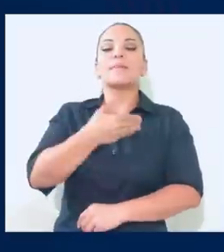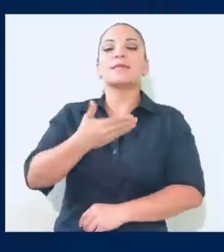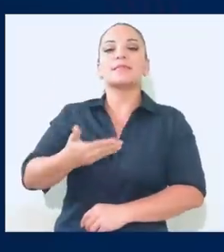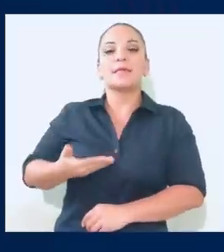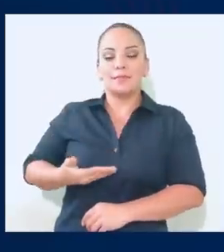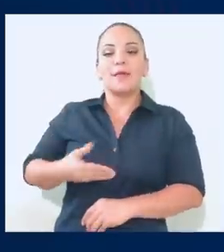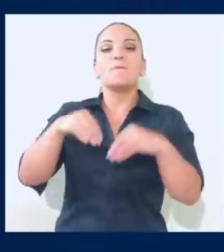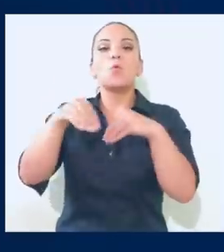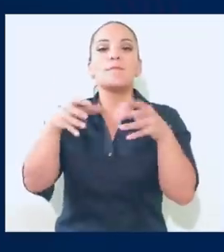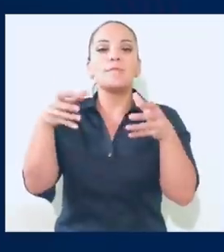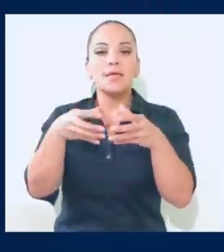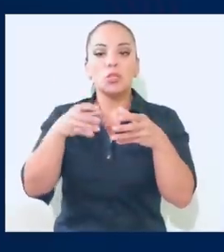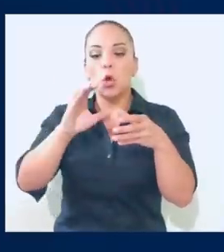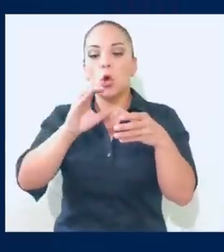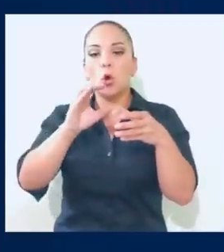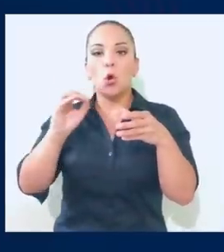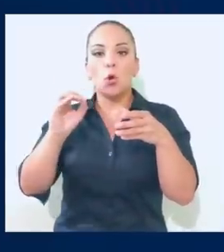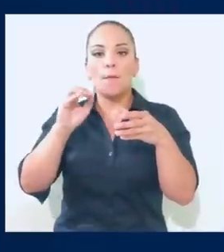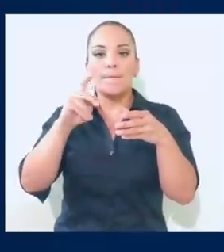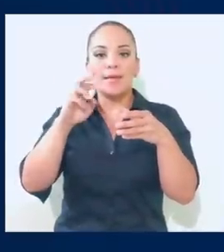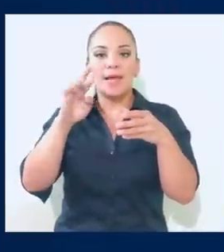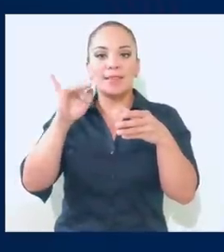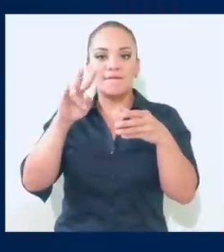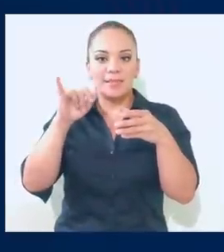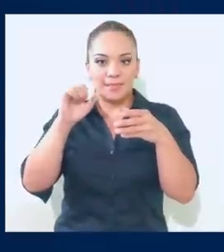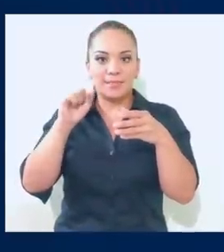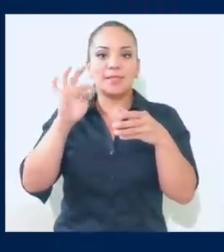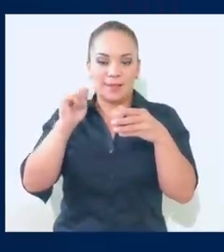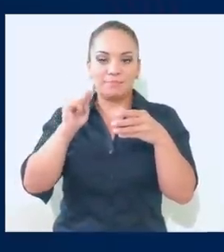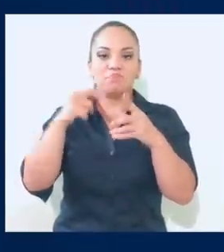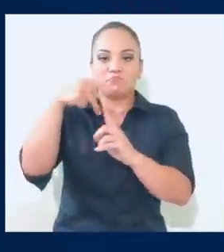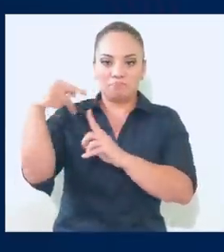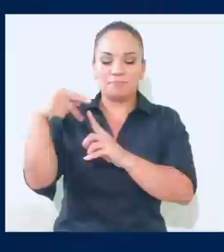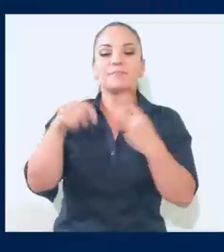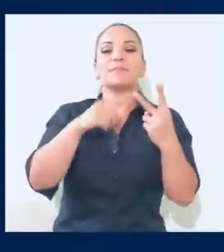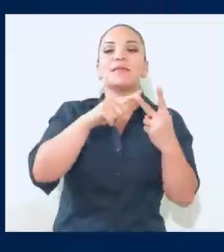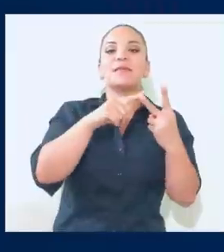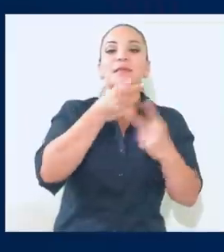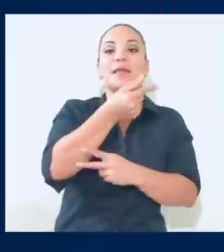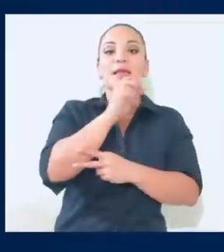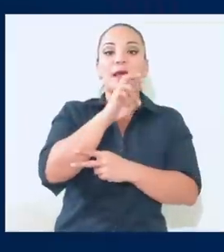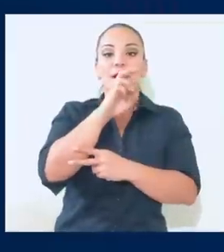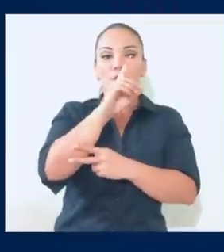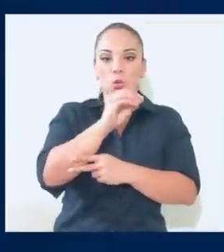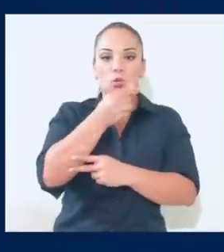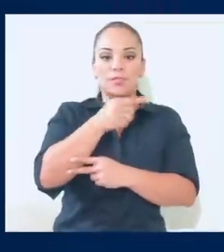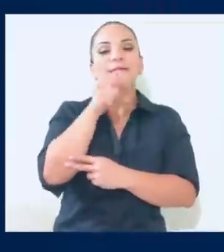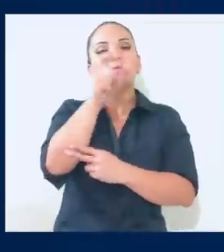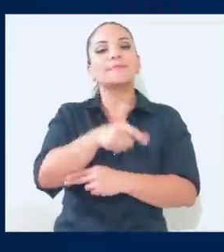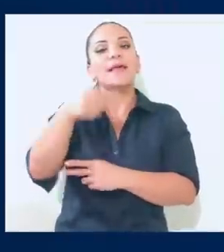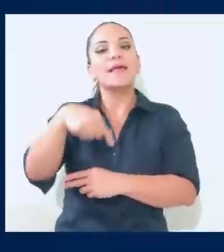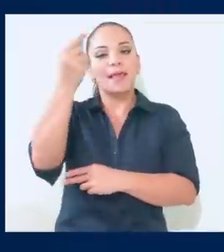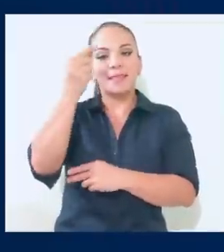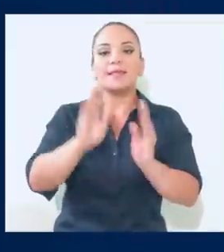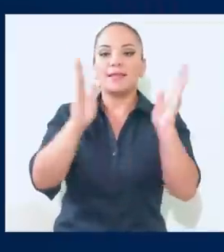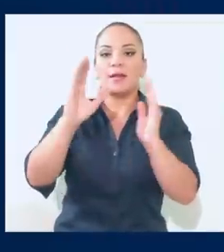del movimiento cooperativista costarricense y del señor Gerardo González, gerente general